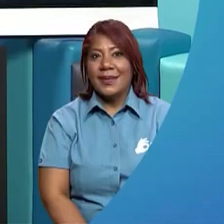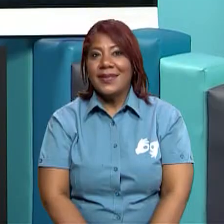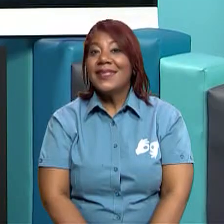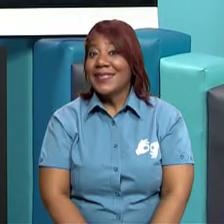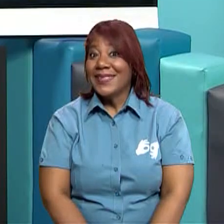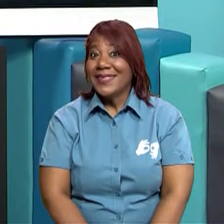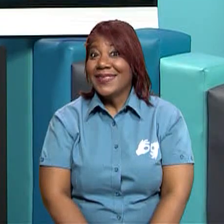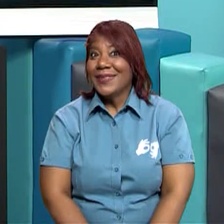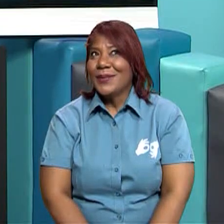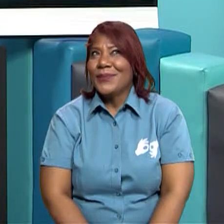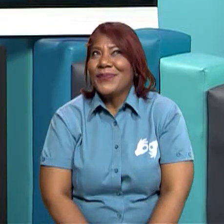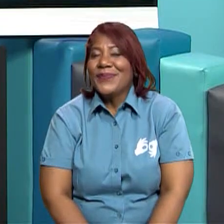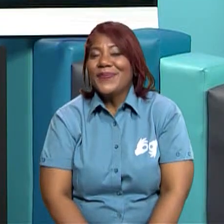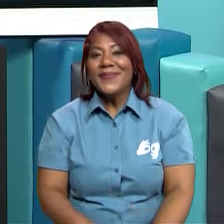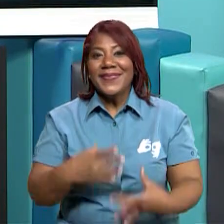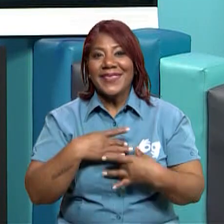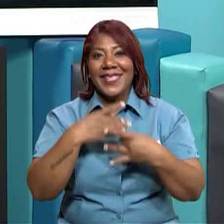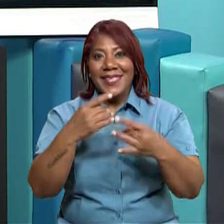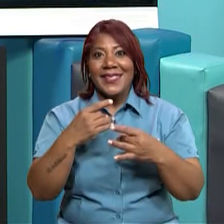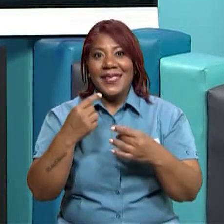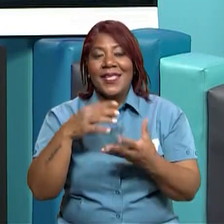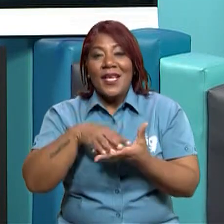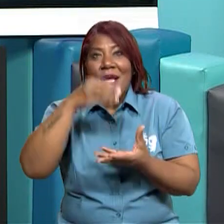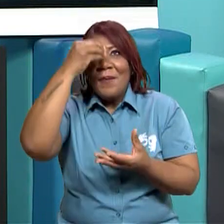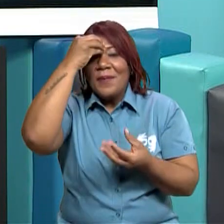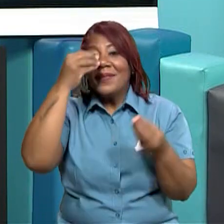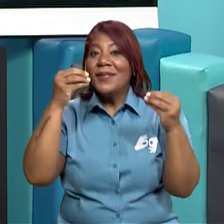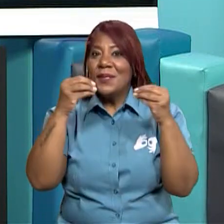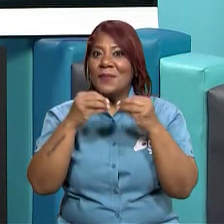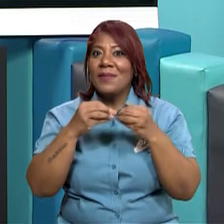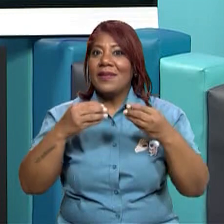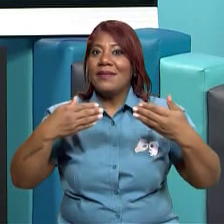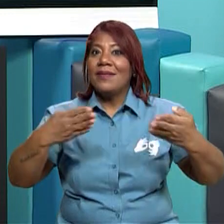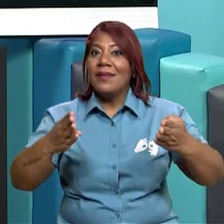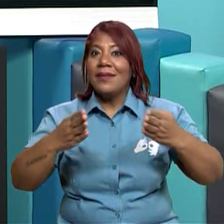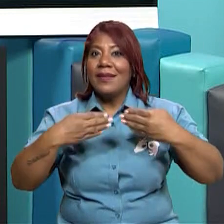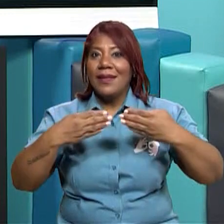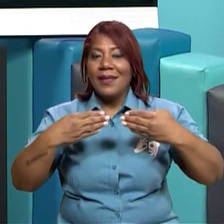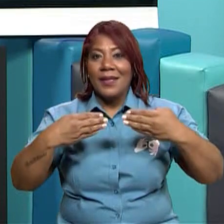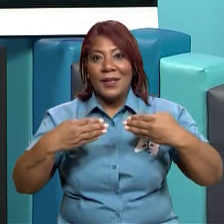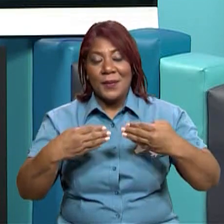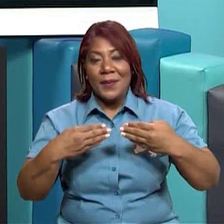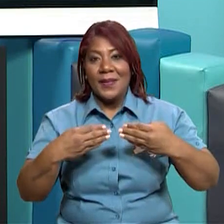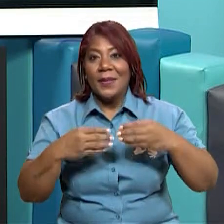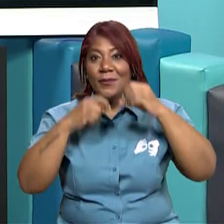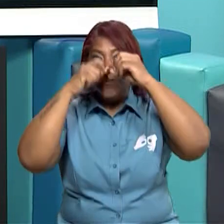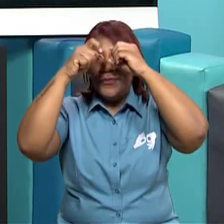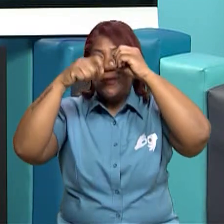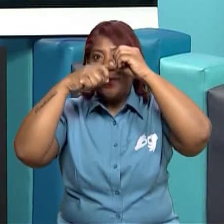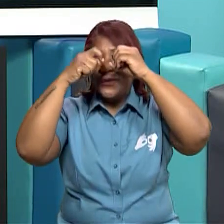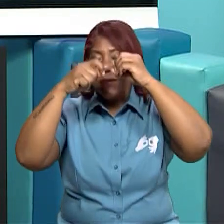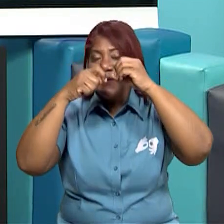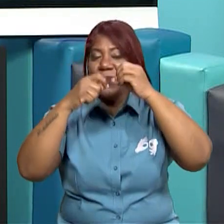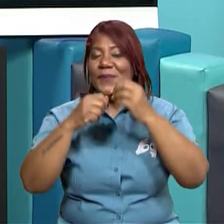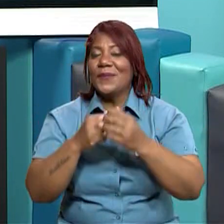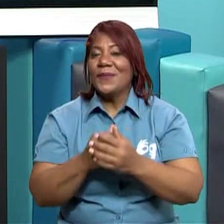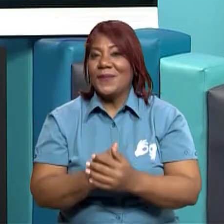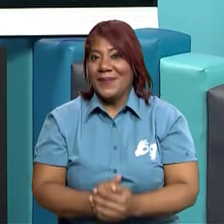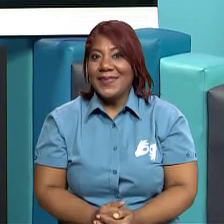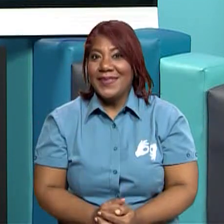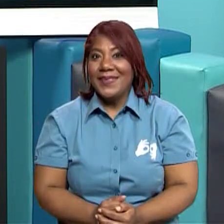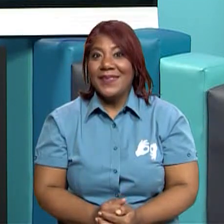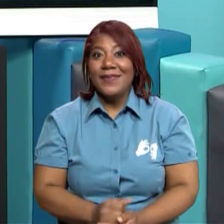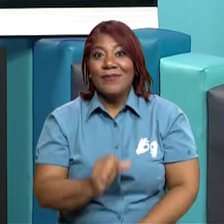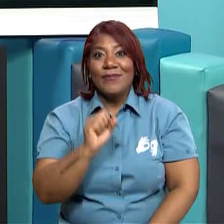Y qué interesantes nos han resultado estas informaciones sobre las cápsulas del canal de Panamá,